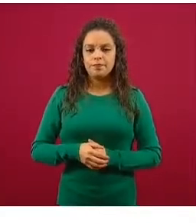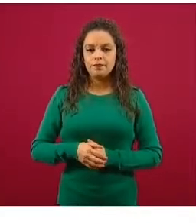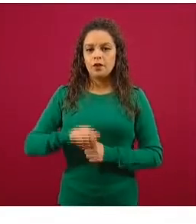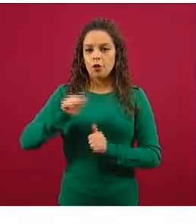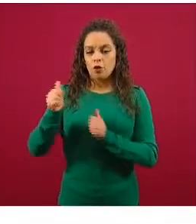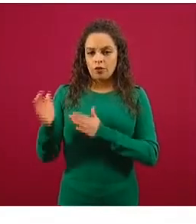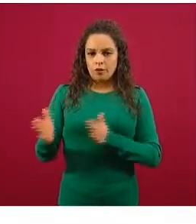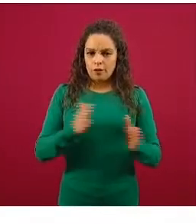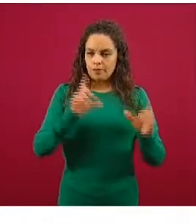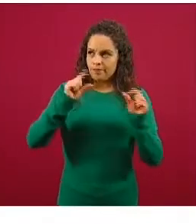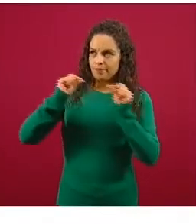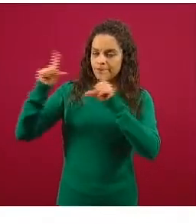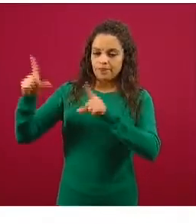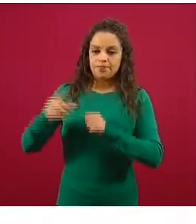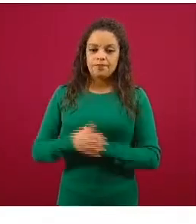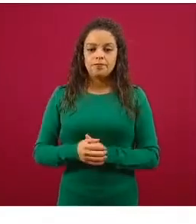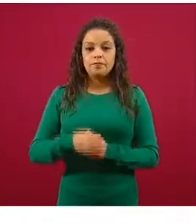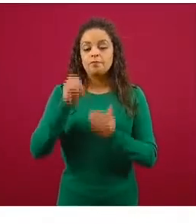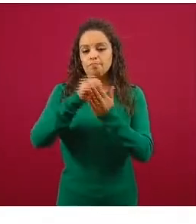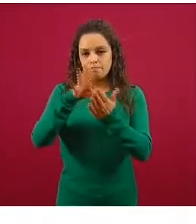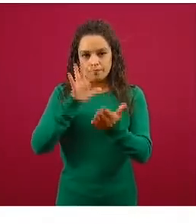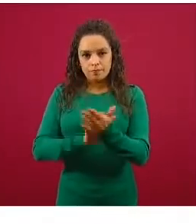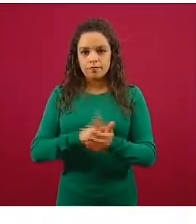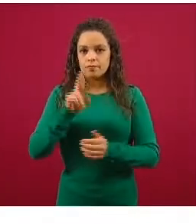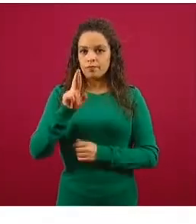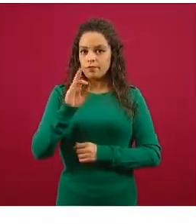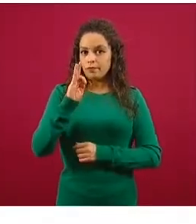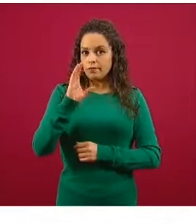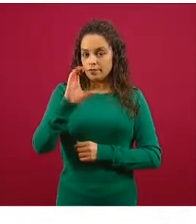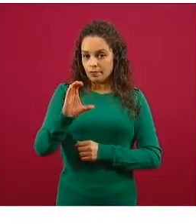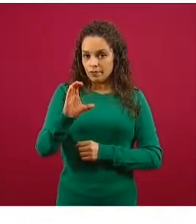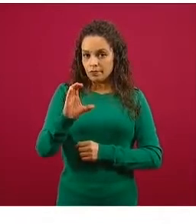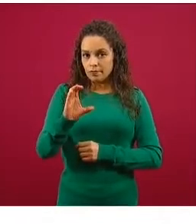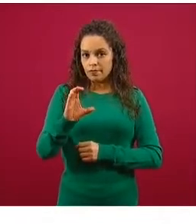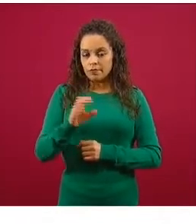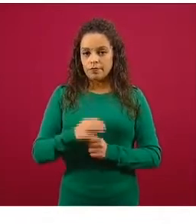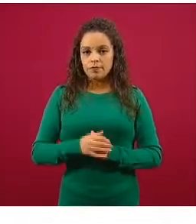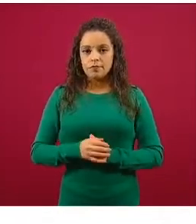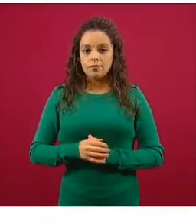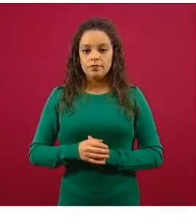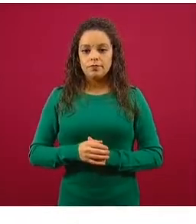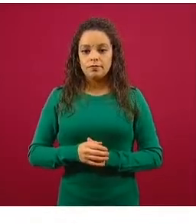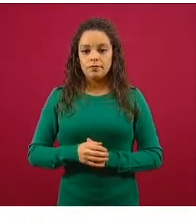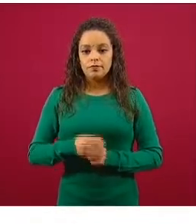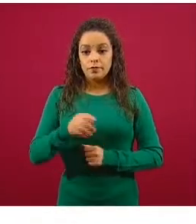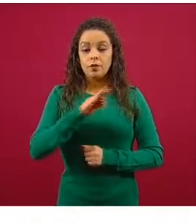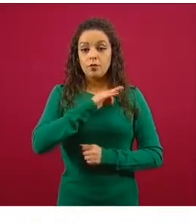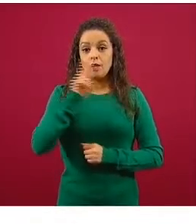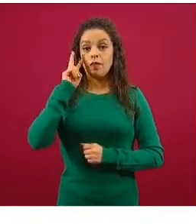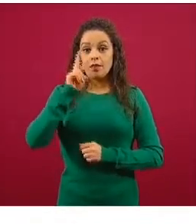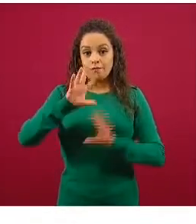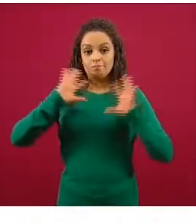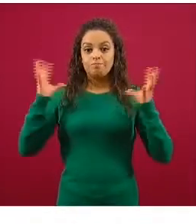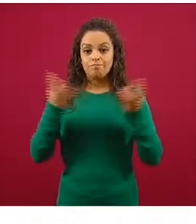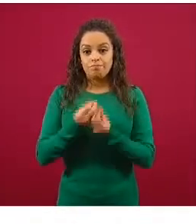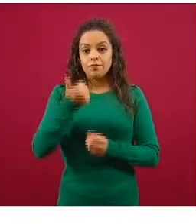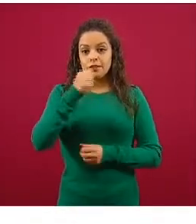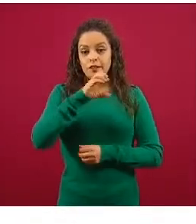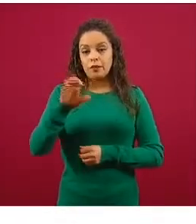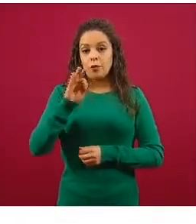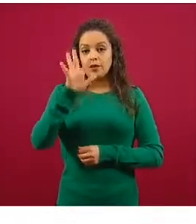Hay que poner un RFC para validar que sea de este conjunto, de este universo de 645 mil